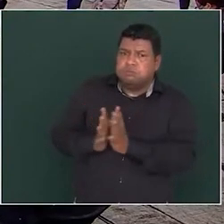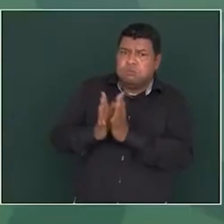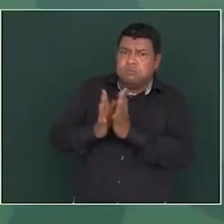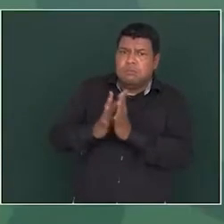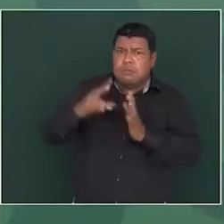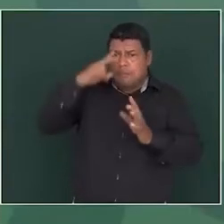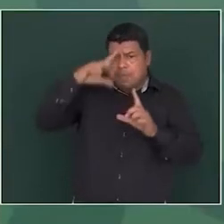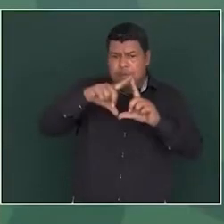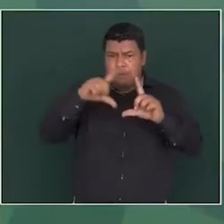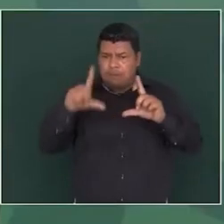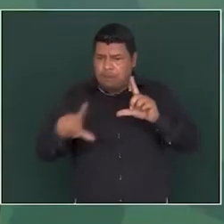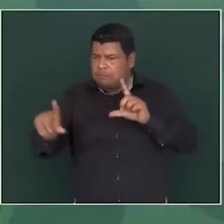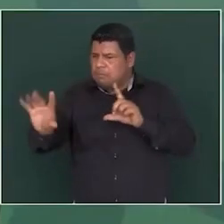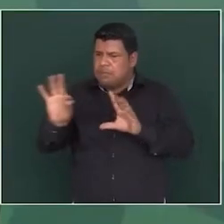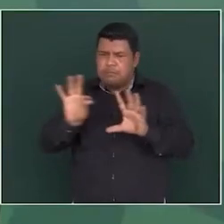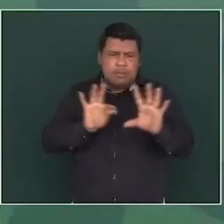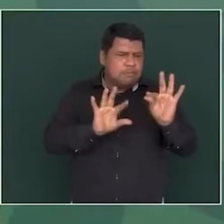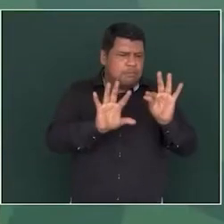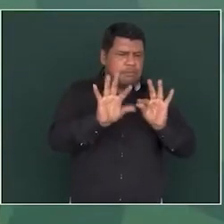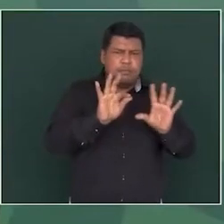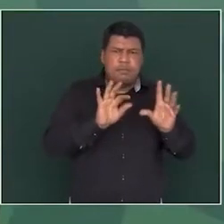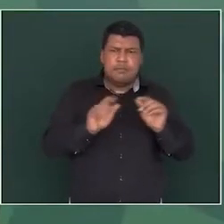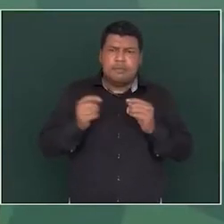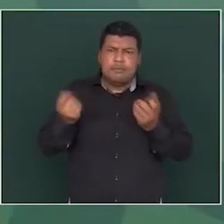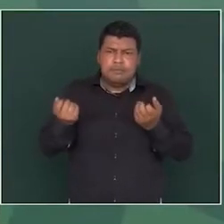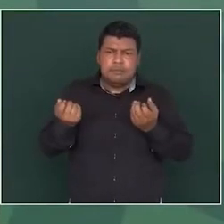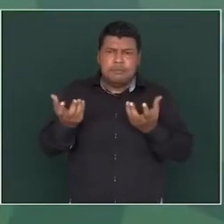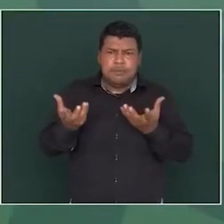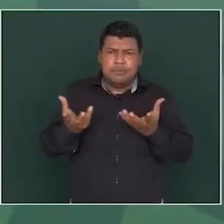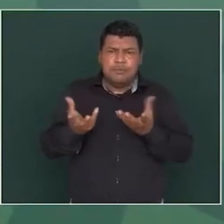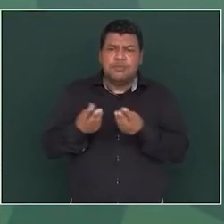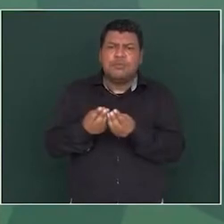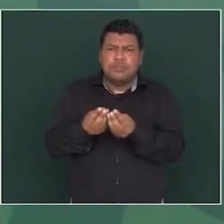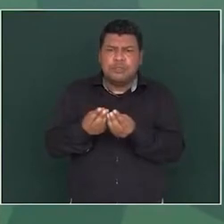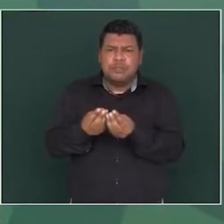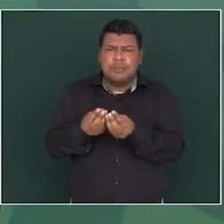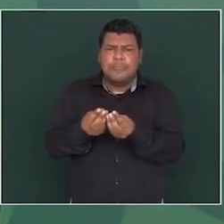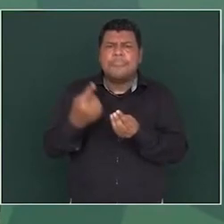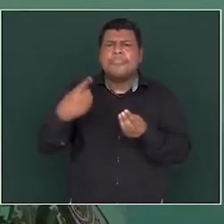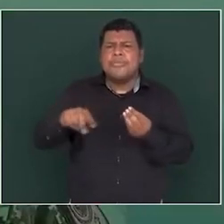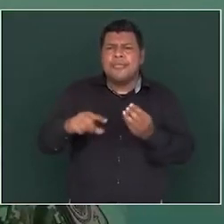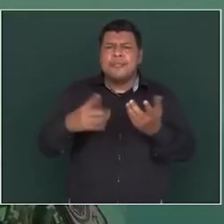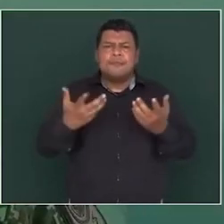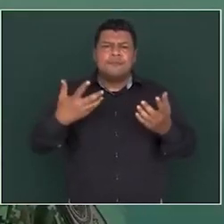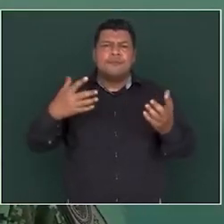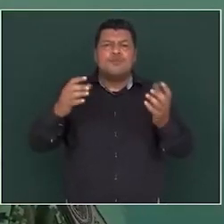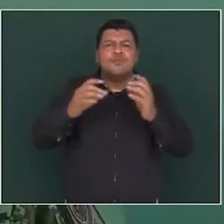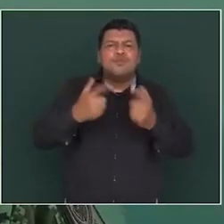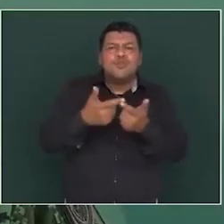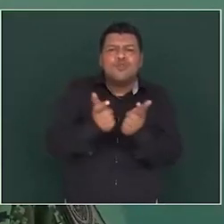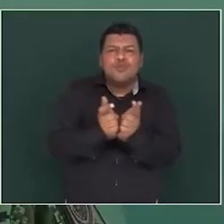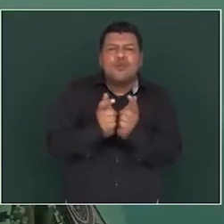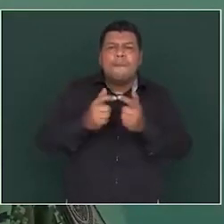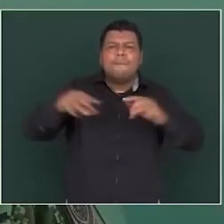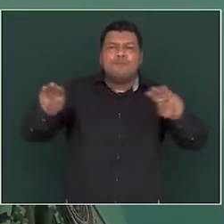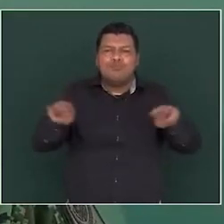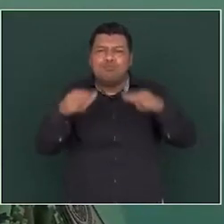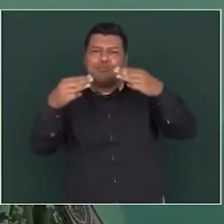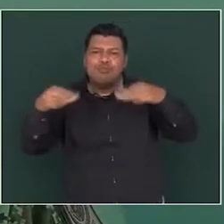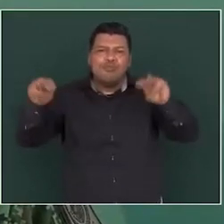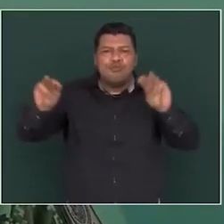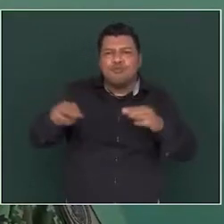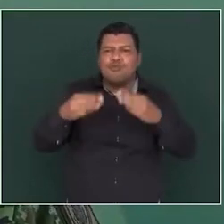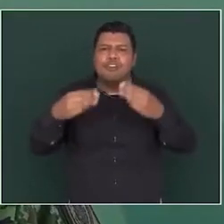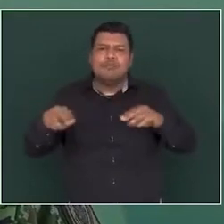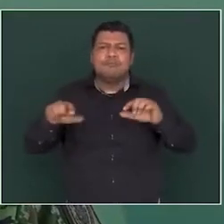toda la república niños conforman organizaciones musicales que estarán